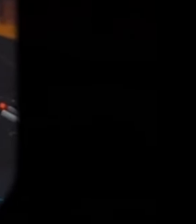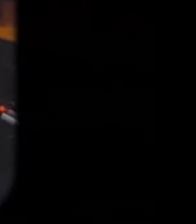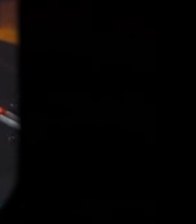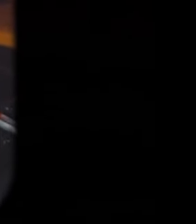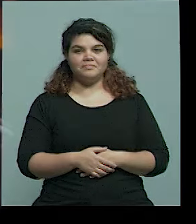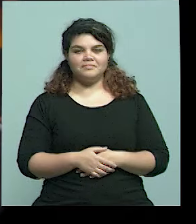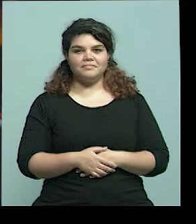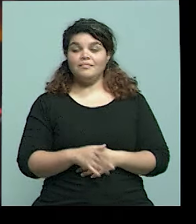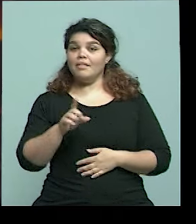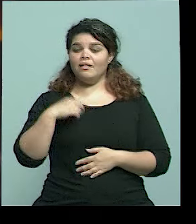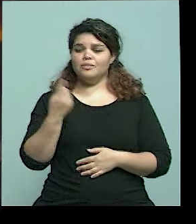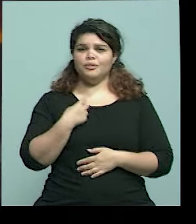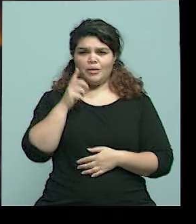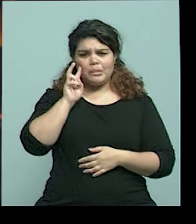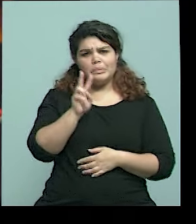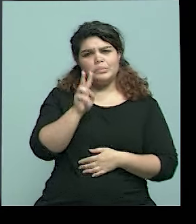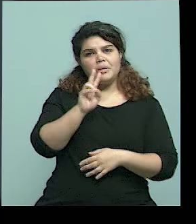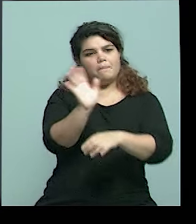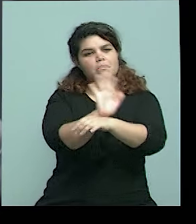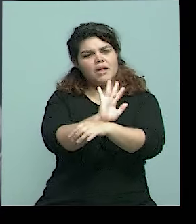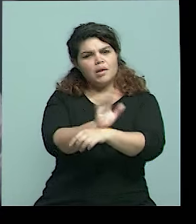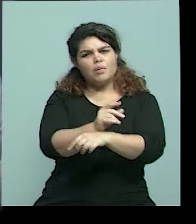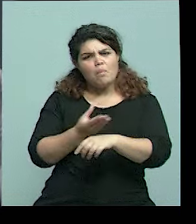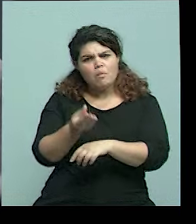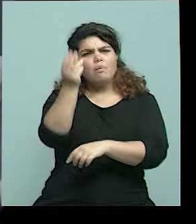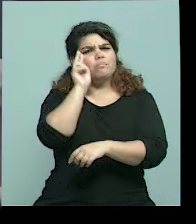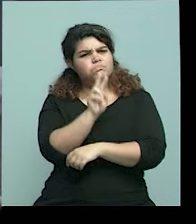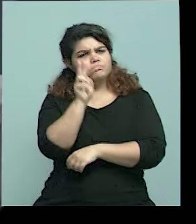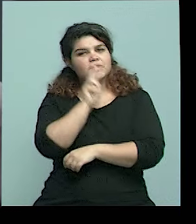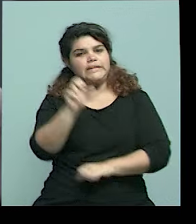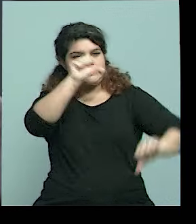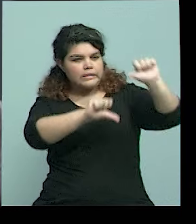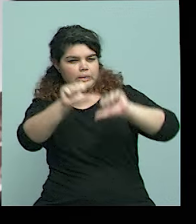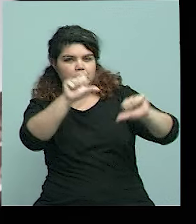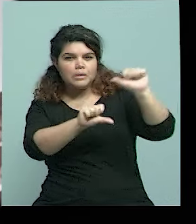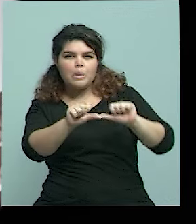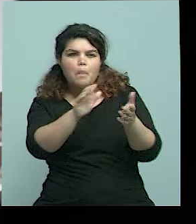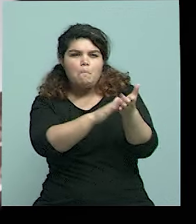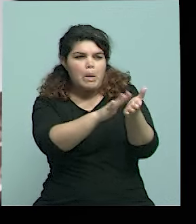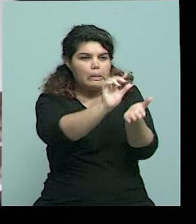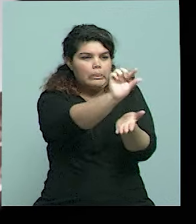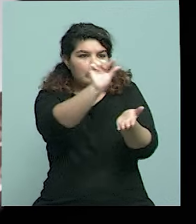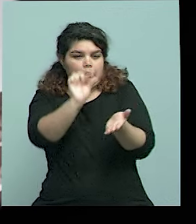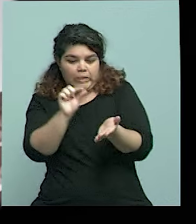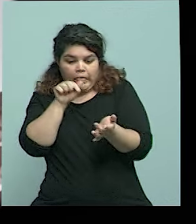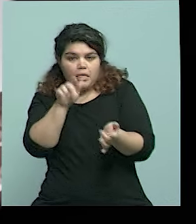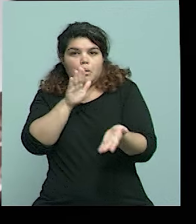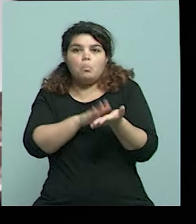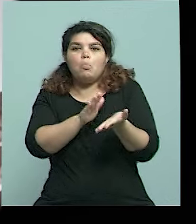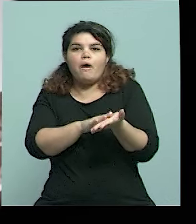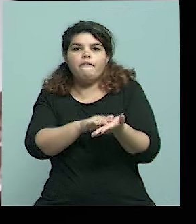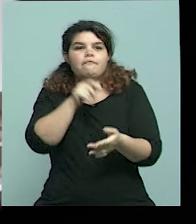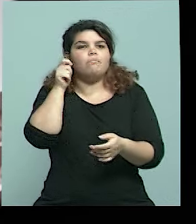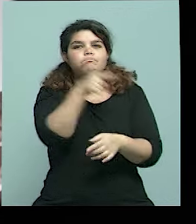Hemos visto en infinidad de películas a científicos que con una pequeña muestra prueban la culpabilidad de un